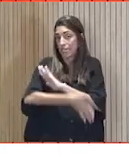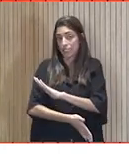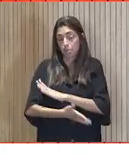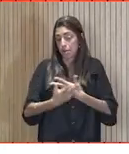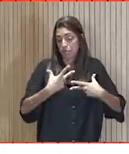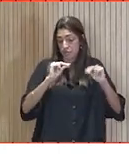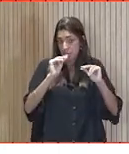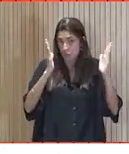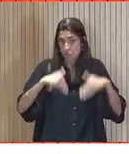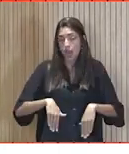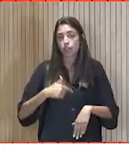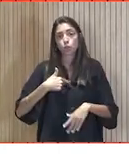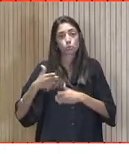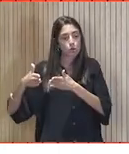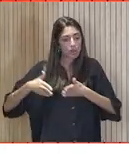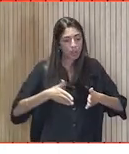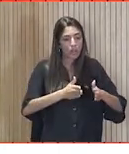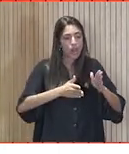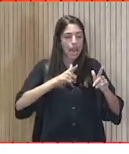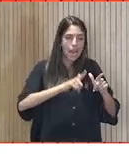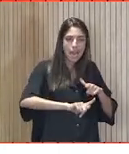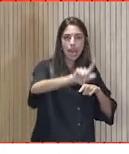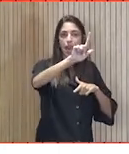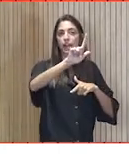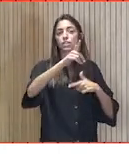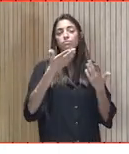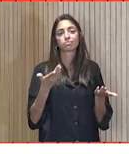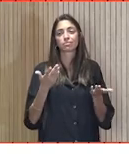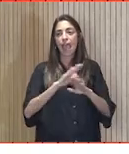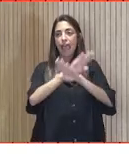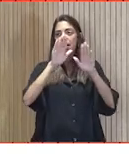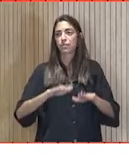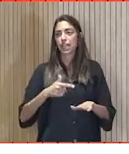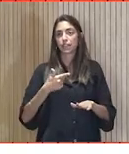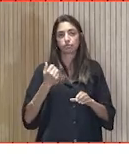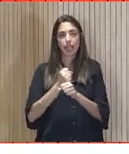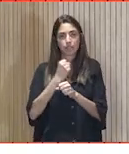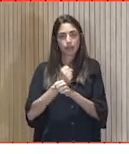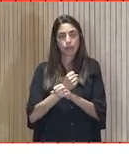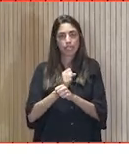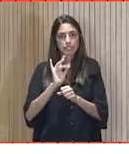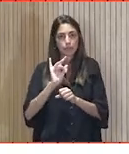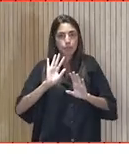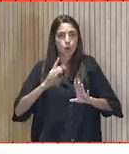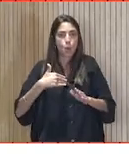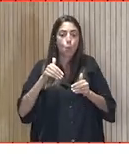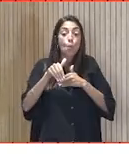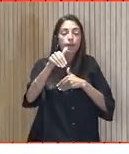Un túnel muy, muy largo en el que, sí, al final empiezas a trabajar, pero no sabes cuándo.